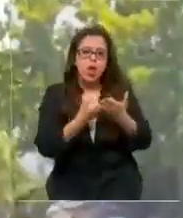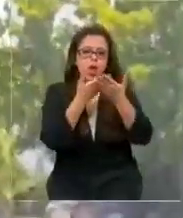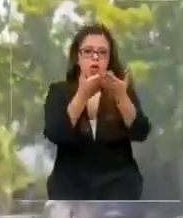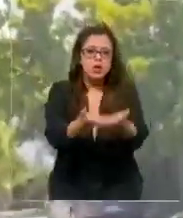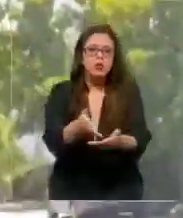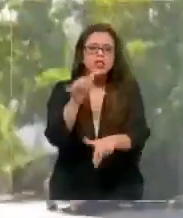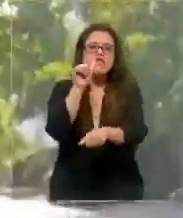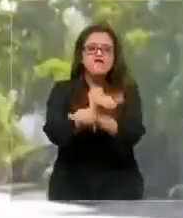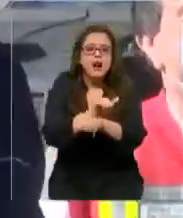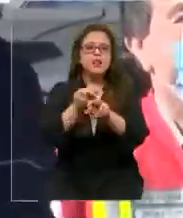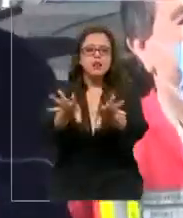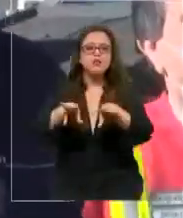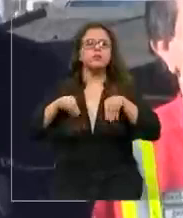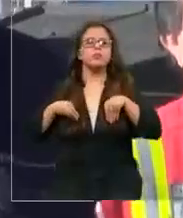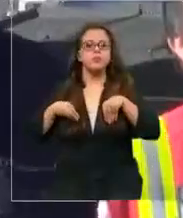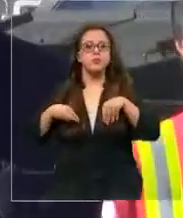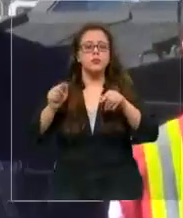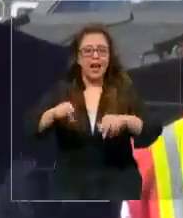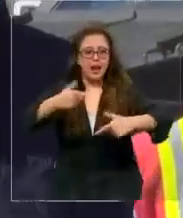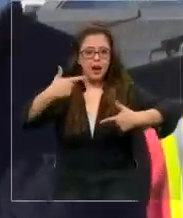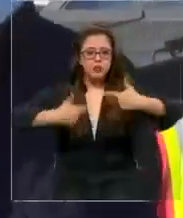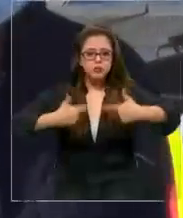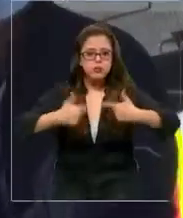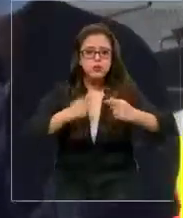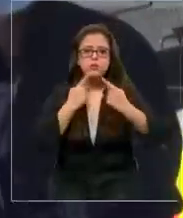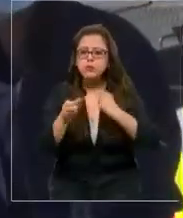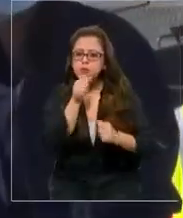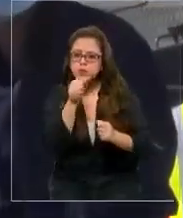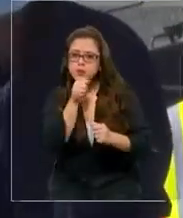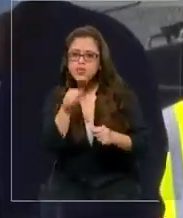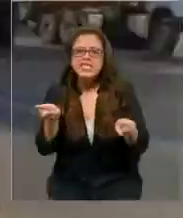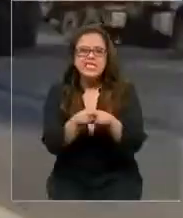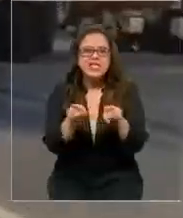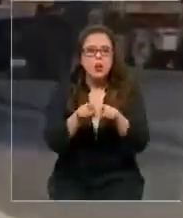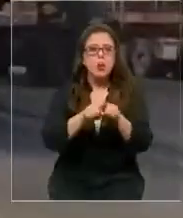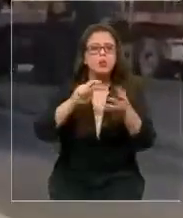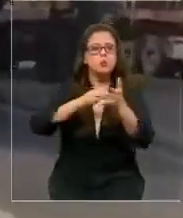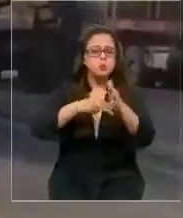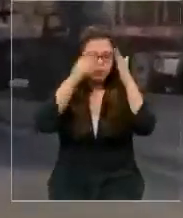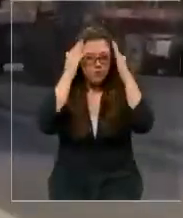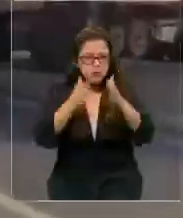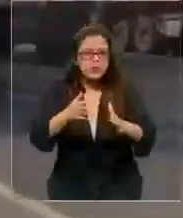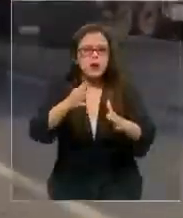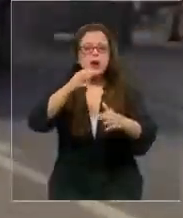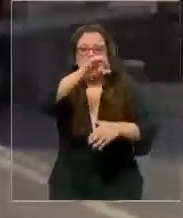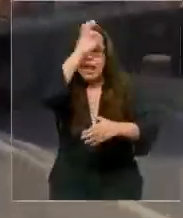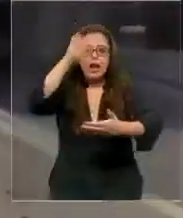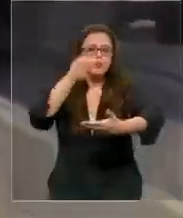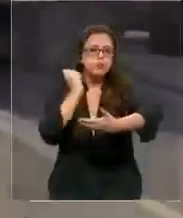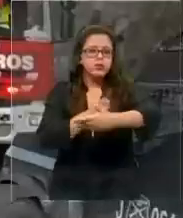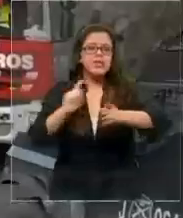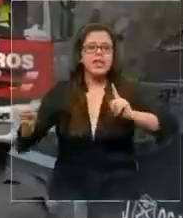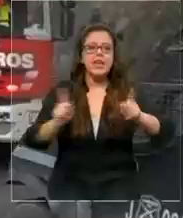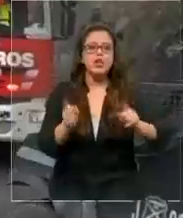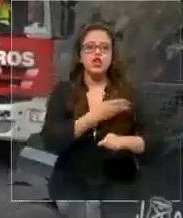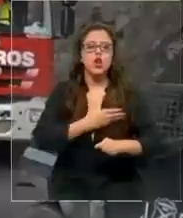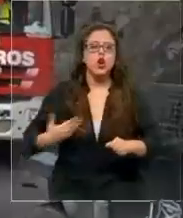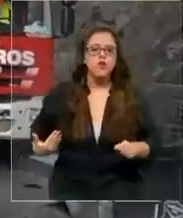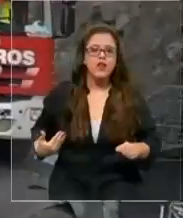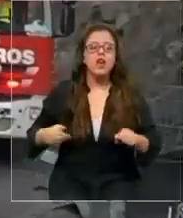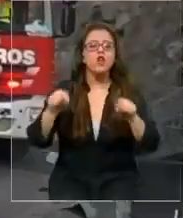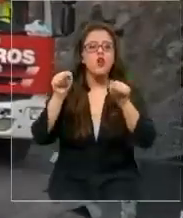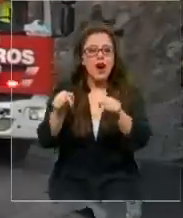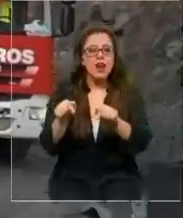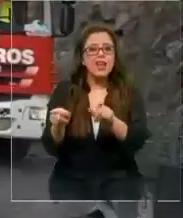falsas atribuciones. Una polémica entrevista que vuelve a poner el foco en la Araucanía y la gestión del gobierno en el control de la violencia en la